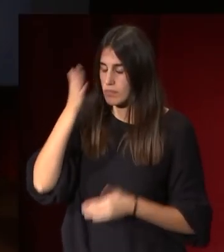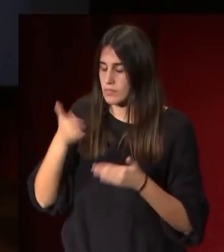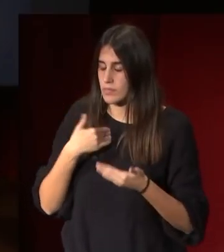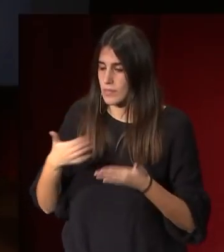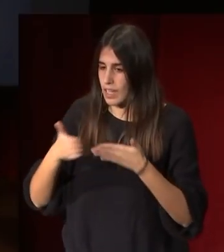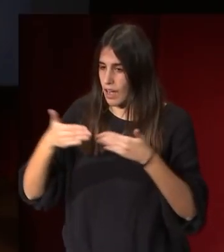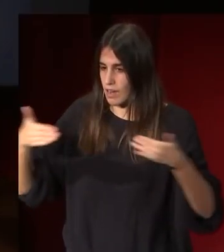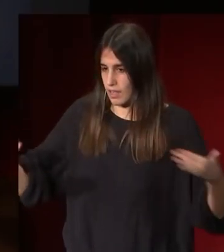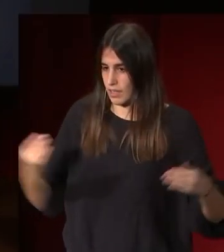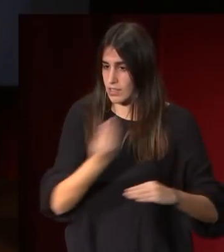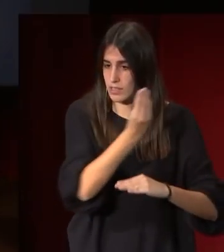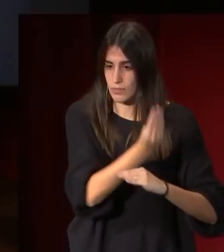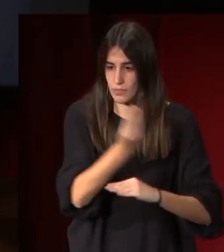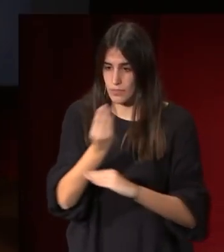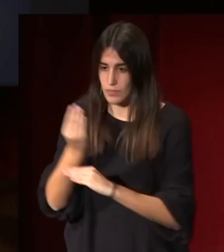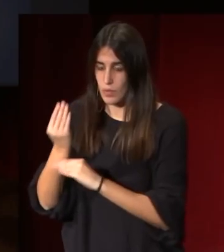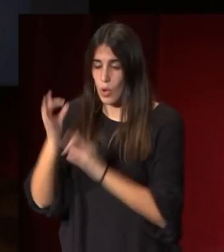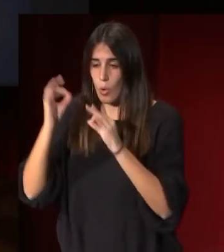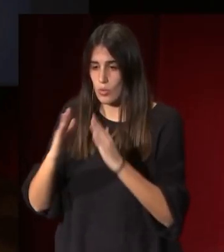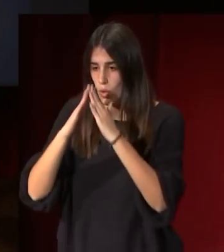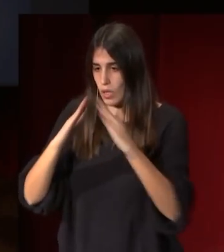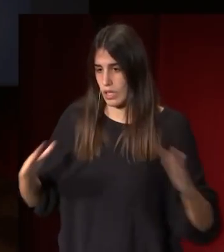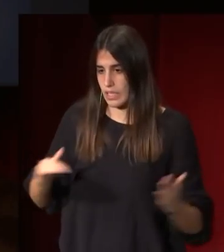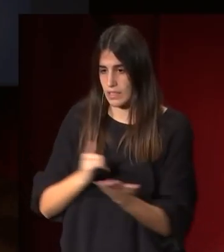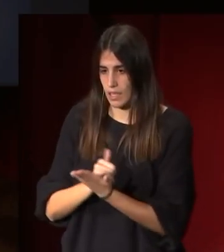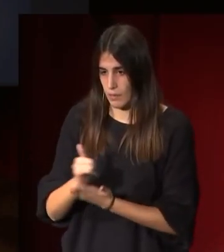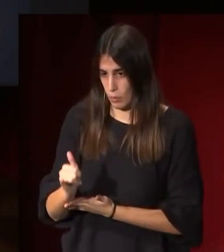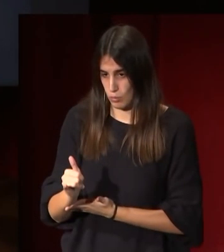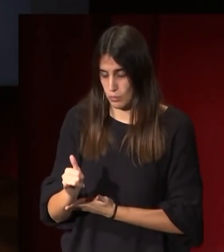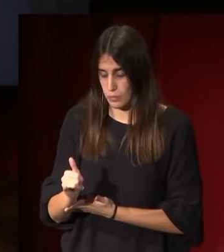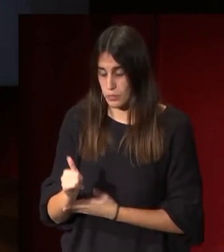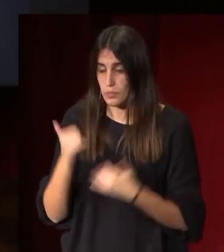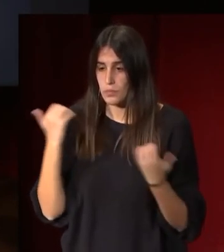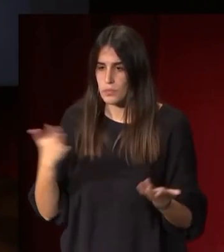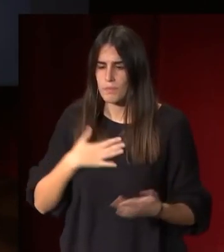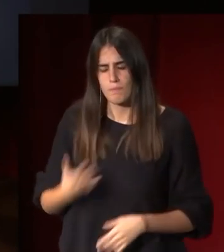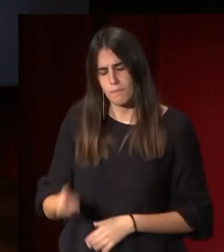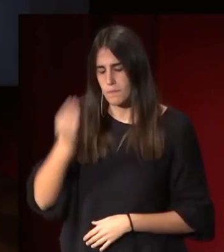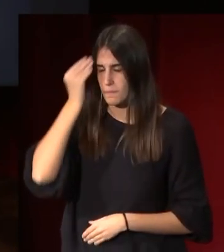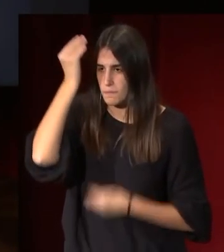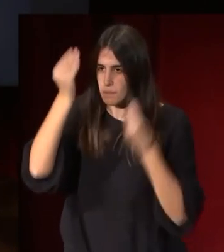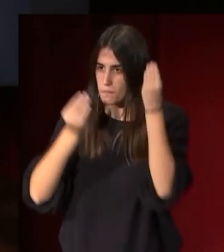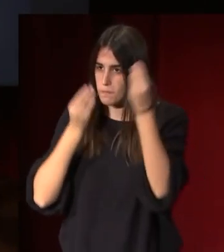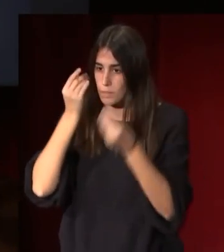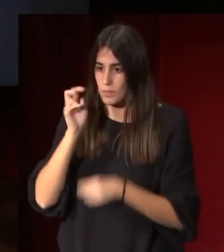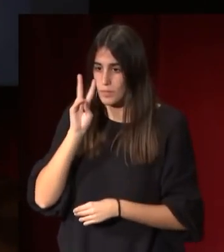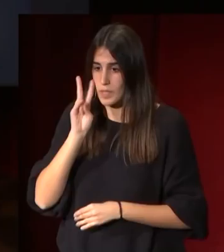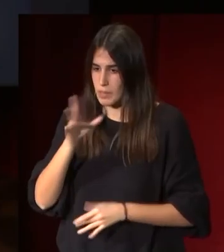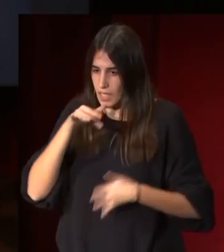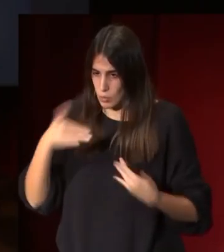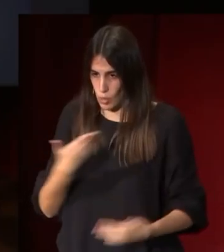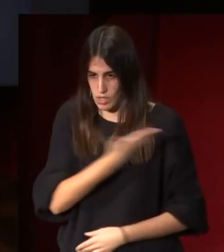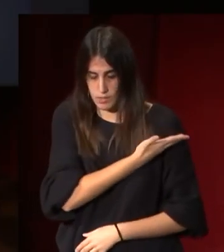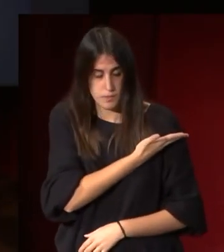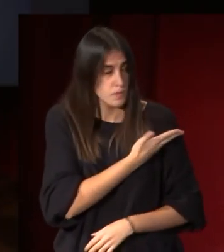de esculturas en la casita del labrador. Y se plantea, esta es la vista actual de